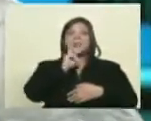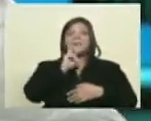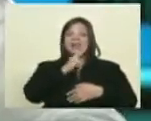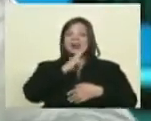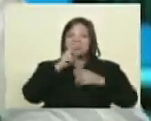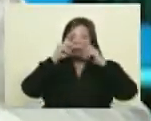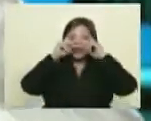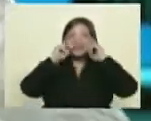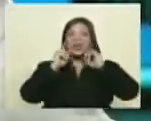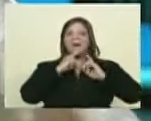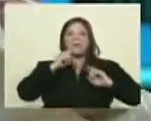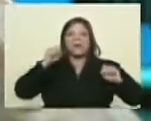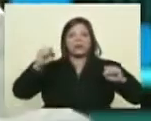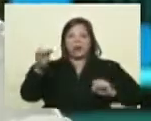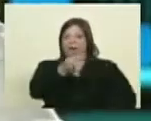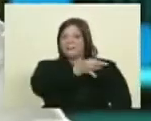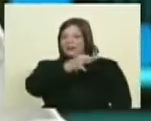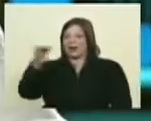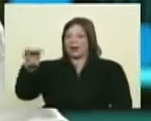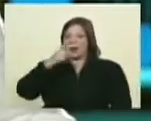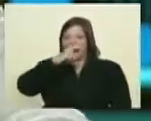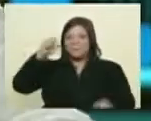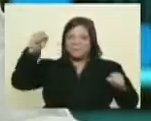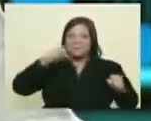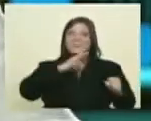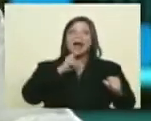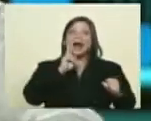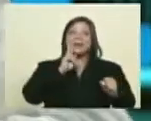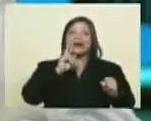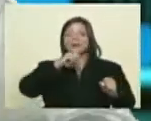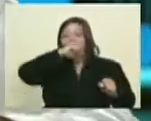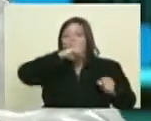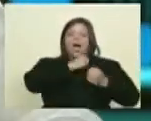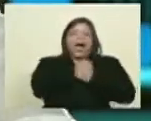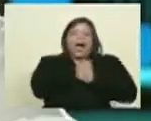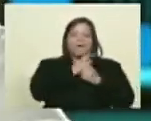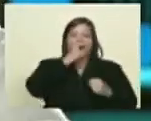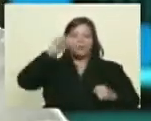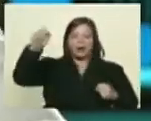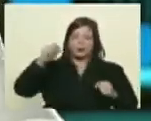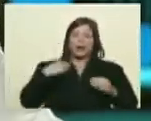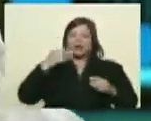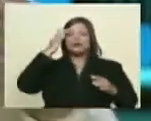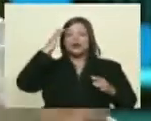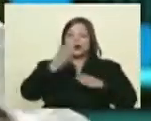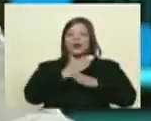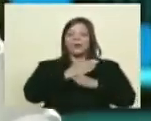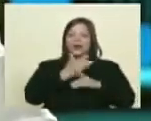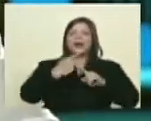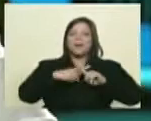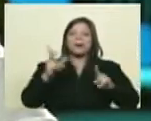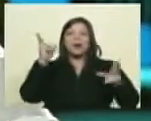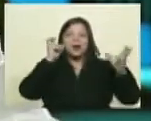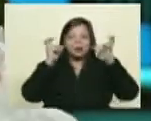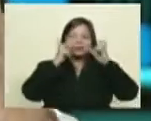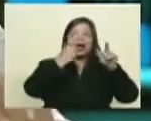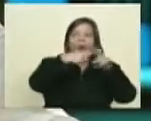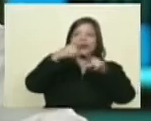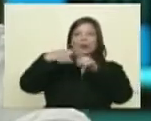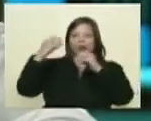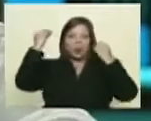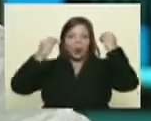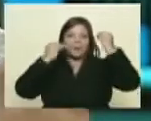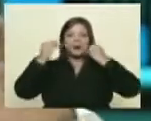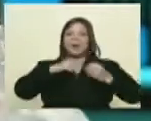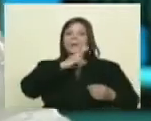entonces dijo que Maduro estuvo espectacular pero claro ella tiene tal sesgo que yo por supuesto que la creo y la comparto pero me gustaría escuchar otras opiniones pero